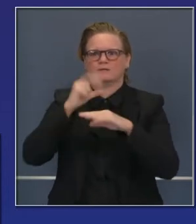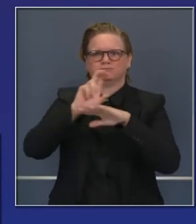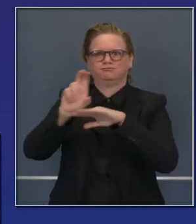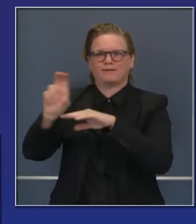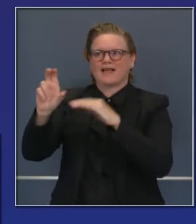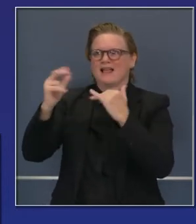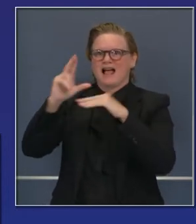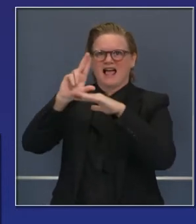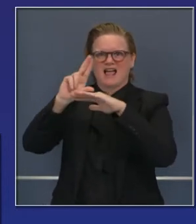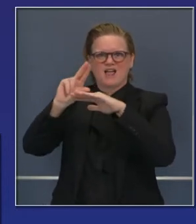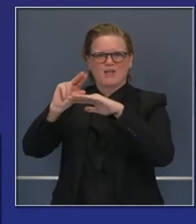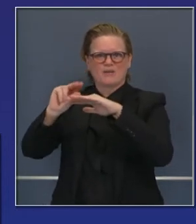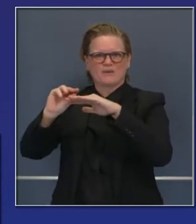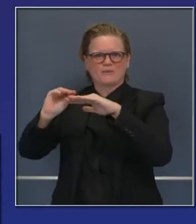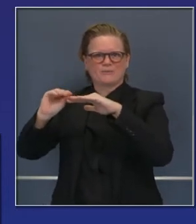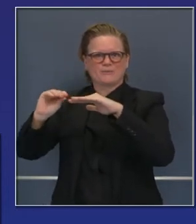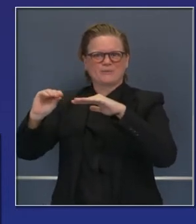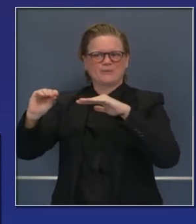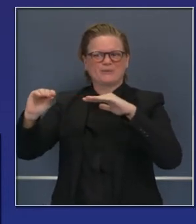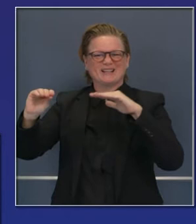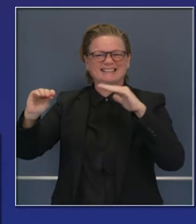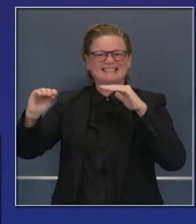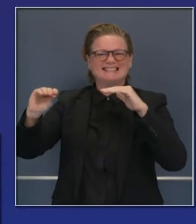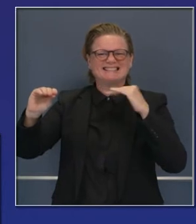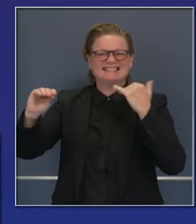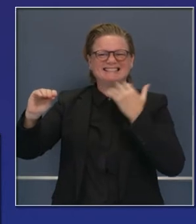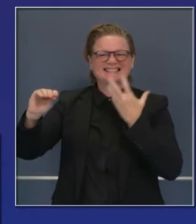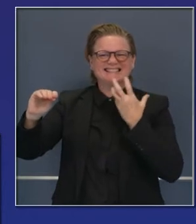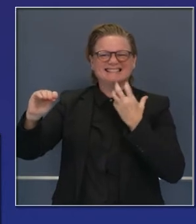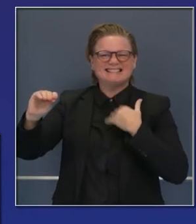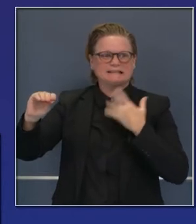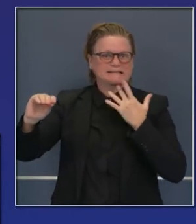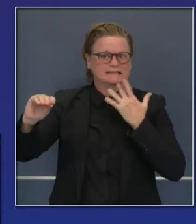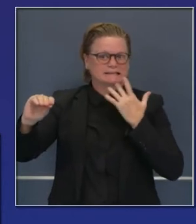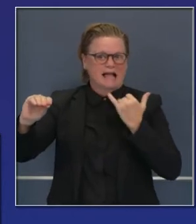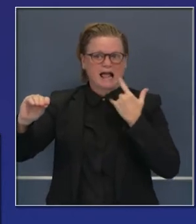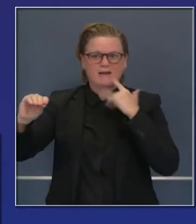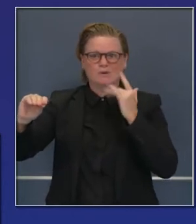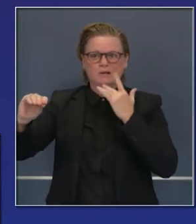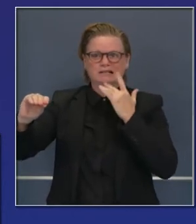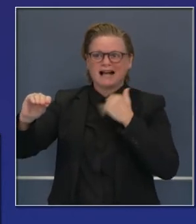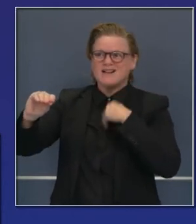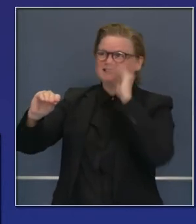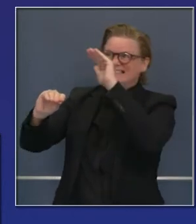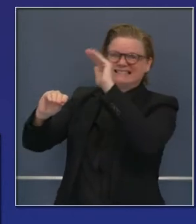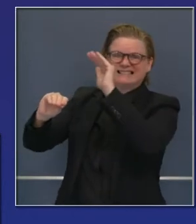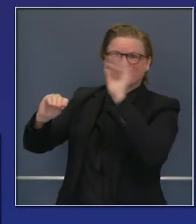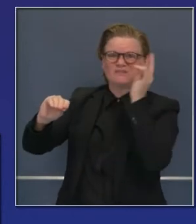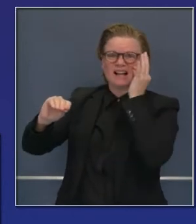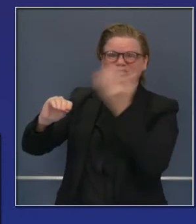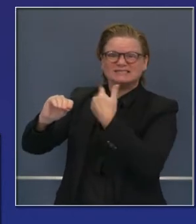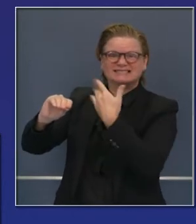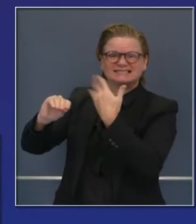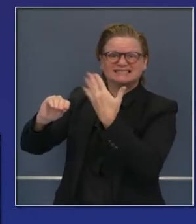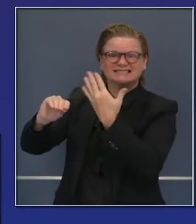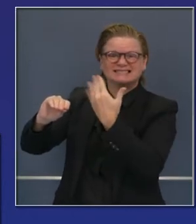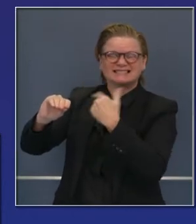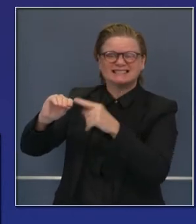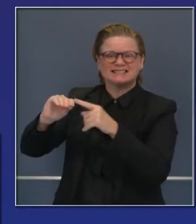enero o febrero, estamos hablando de hoy o mañana. Estamos hablando de la urgencia que se necesita,